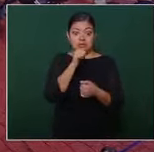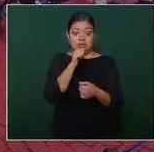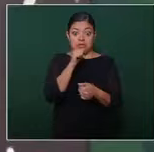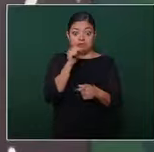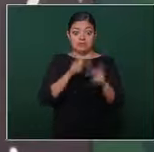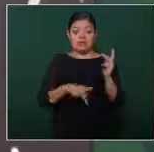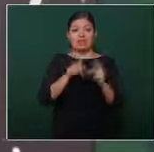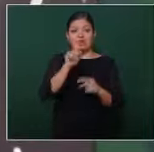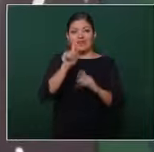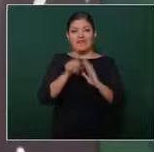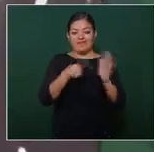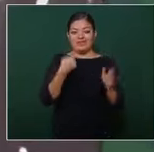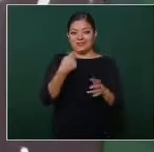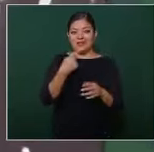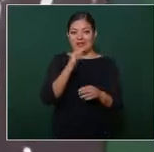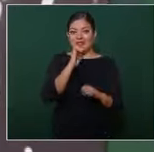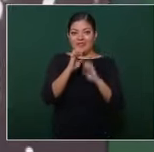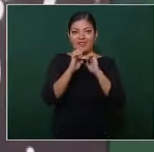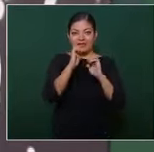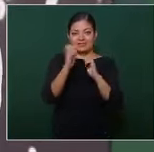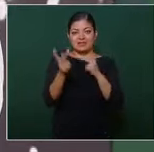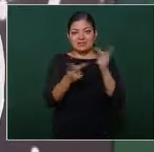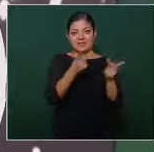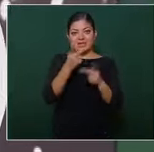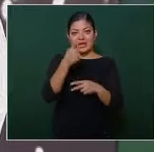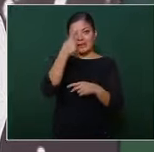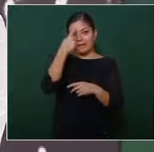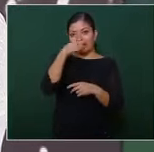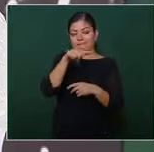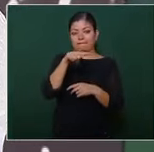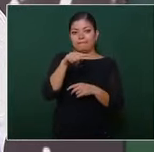vez me hicieron una entrevista para